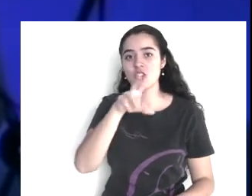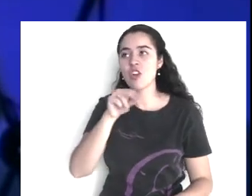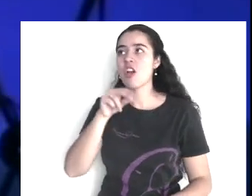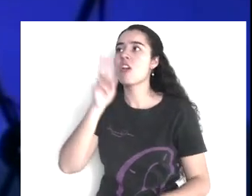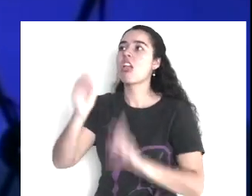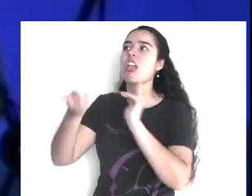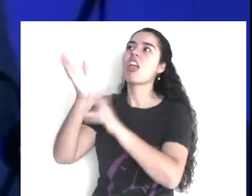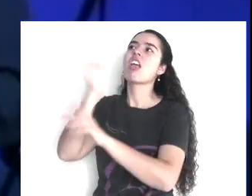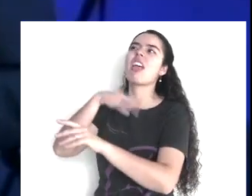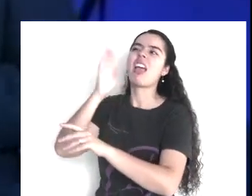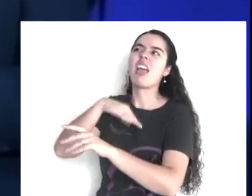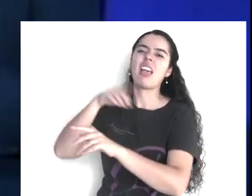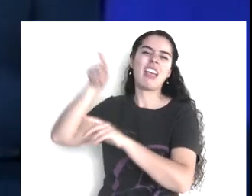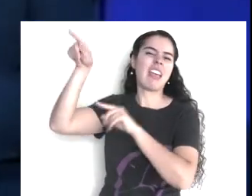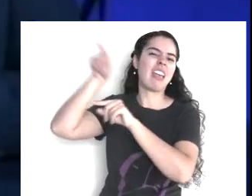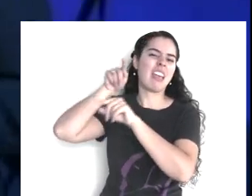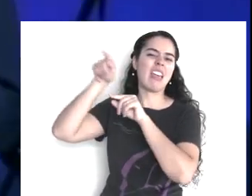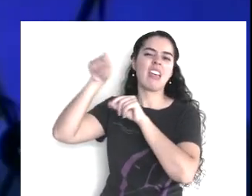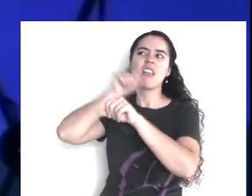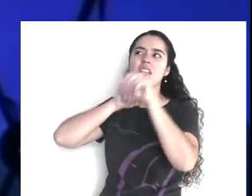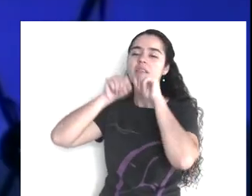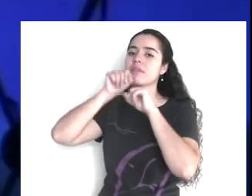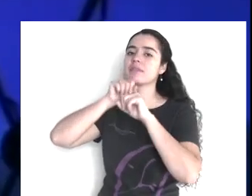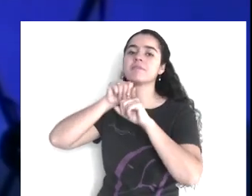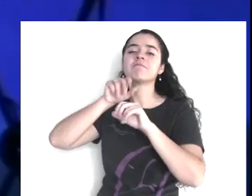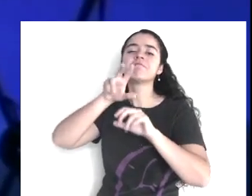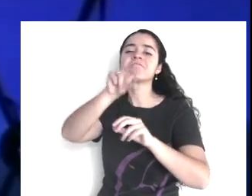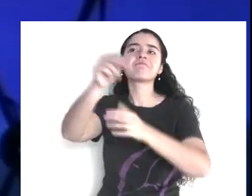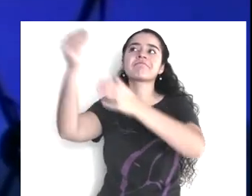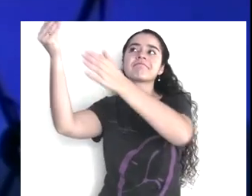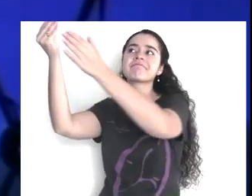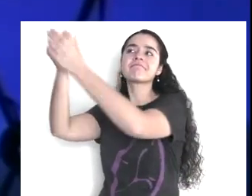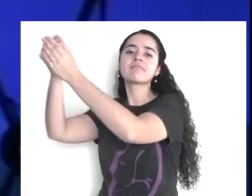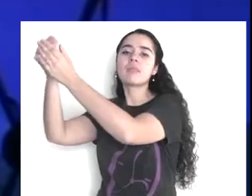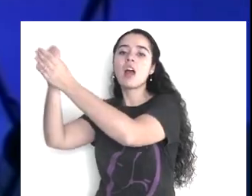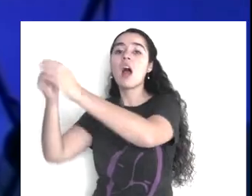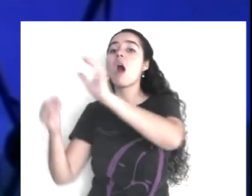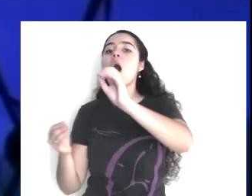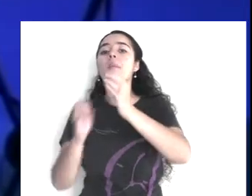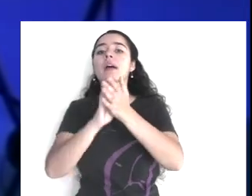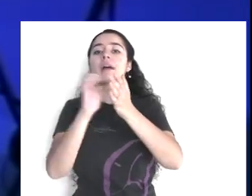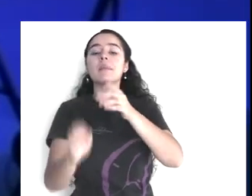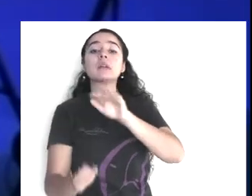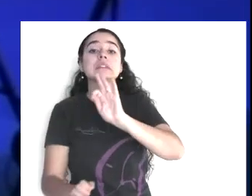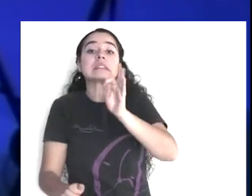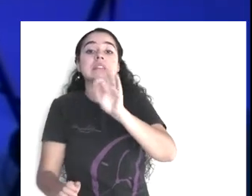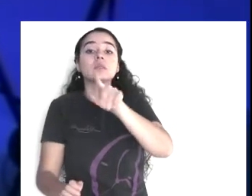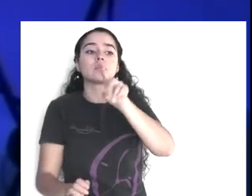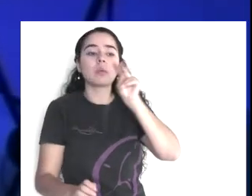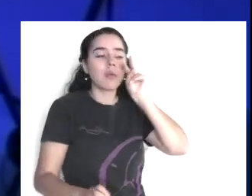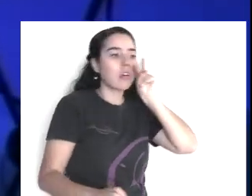pero la sabiduría, también apunta, a no creer, todo lo que oigas, que se dice, de los demás,